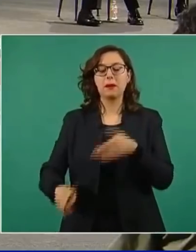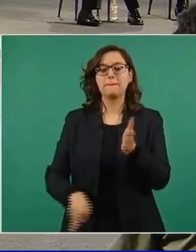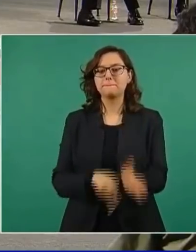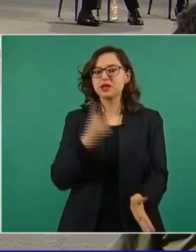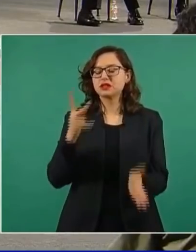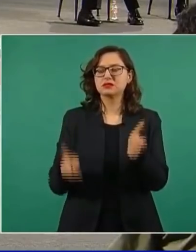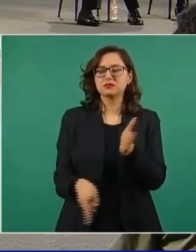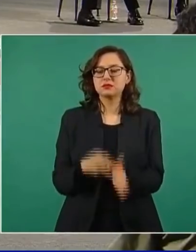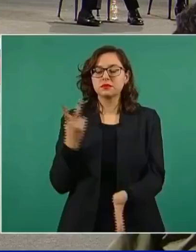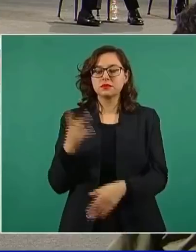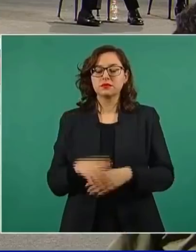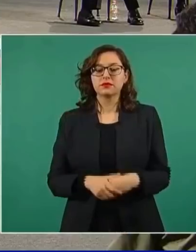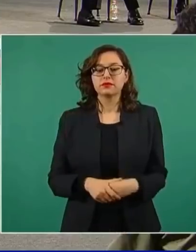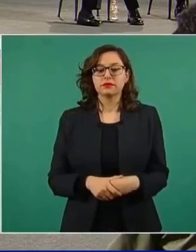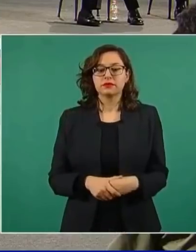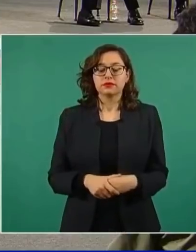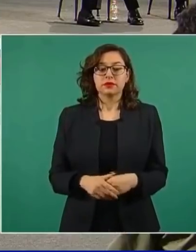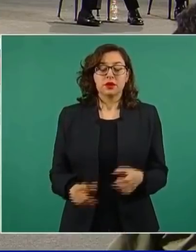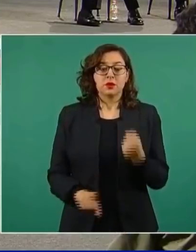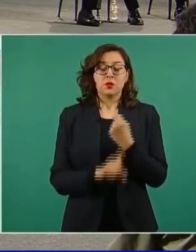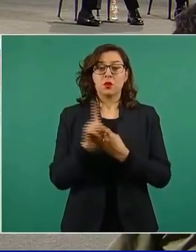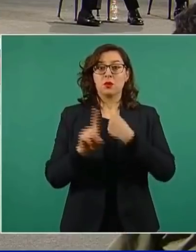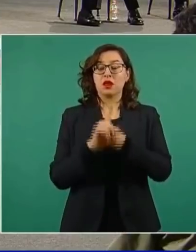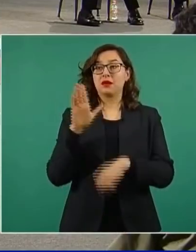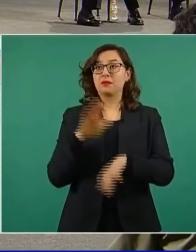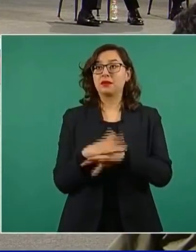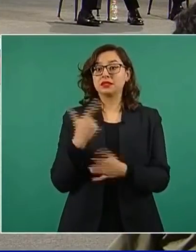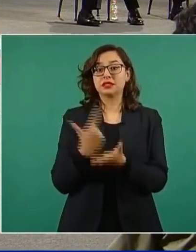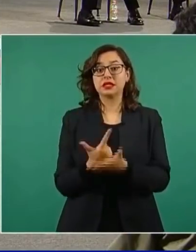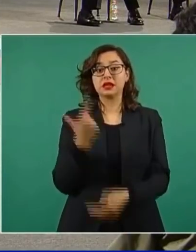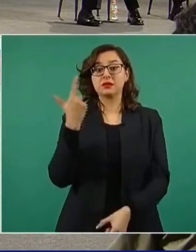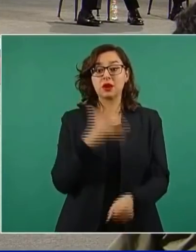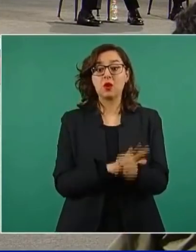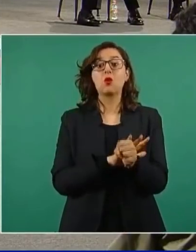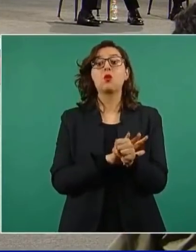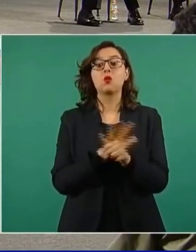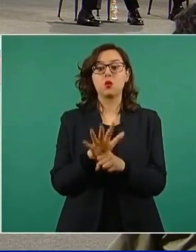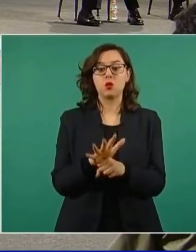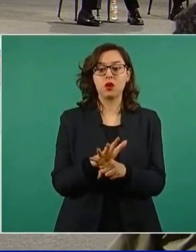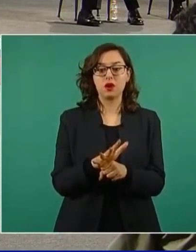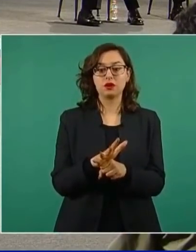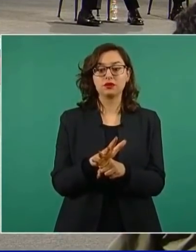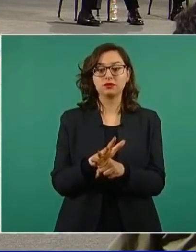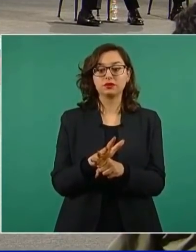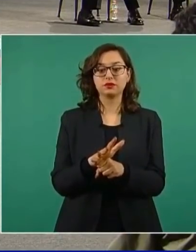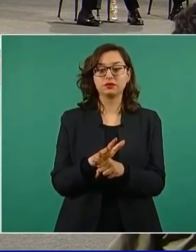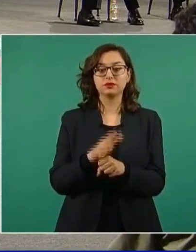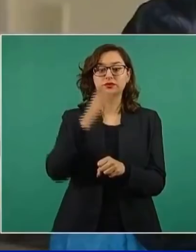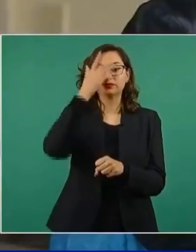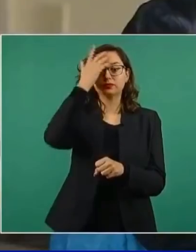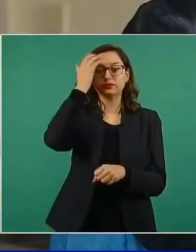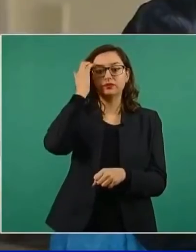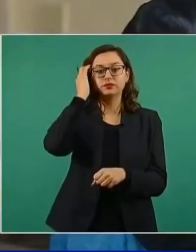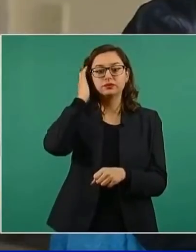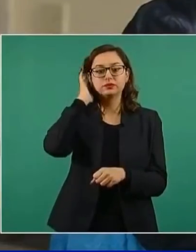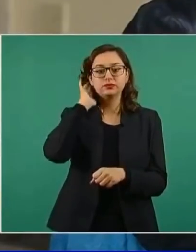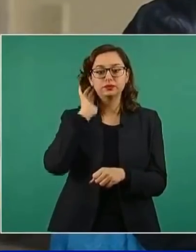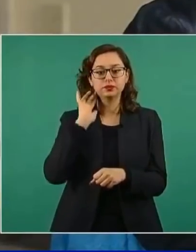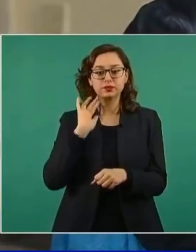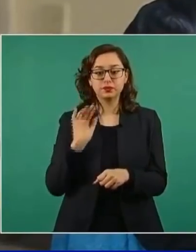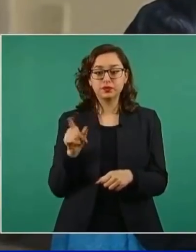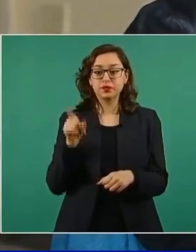El problema de fondo está en que los jueces ya no resuelven, según un sistema